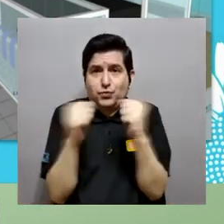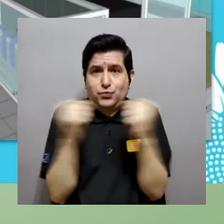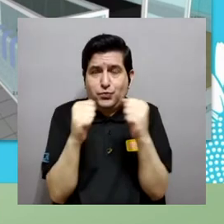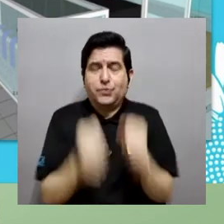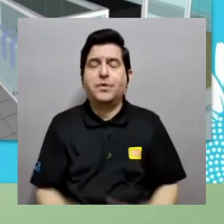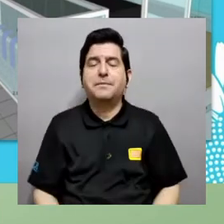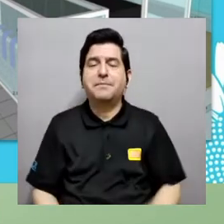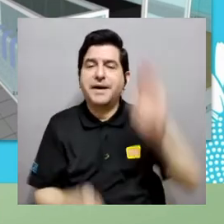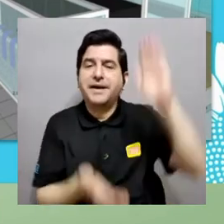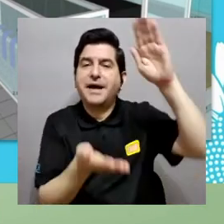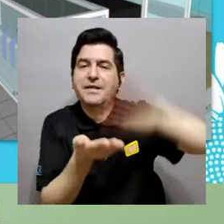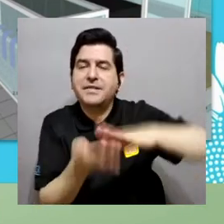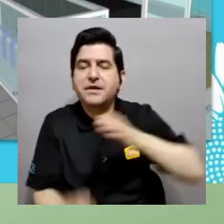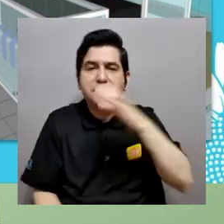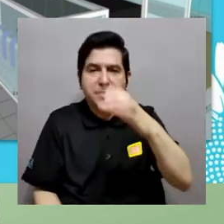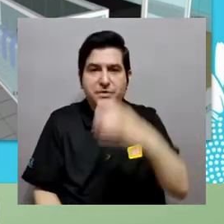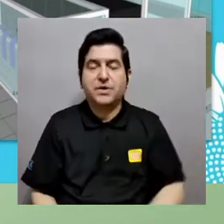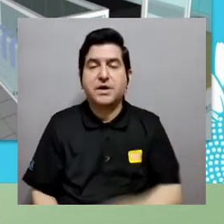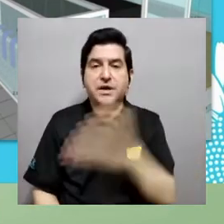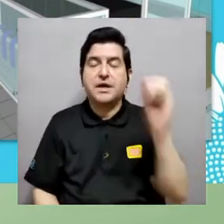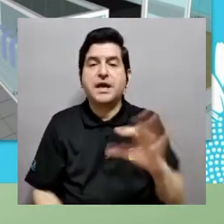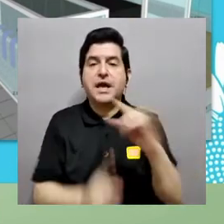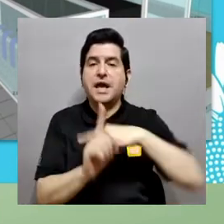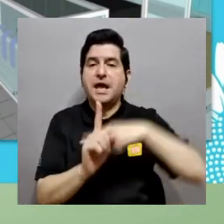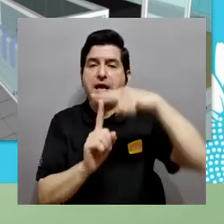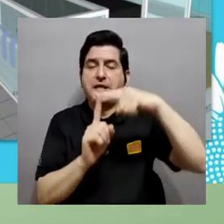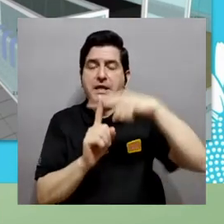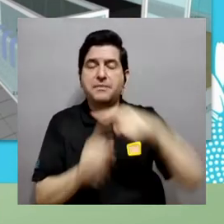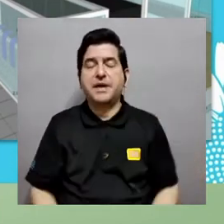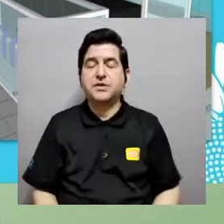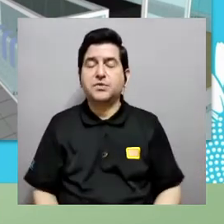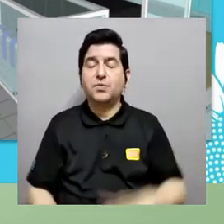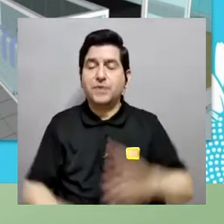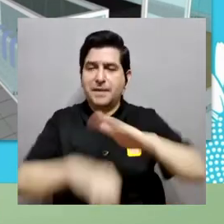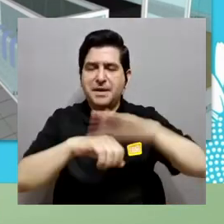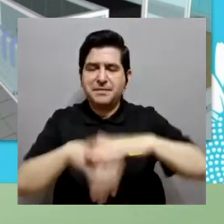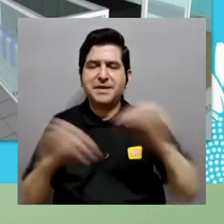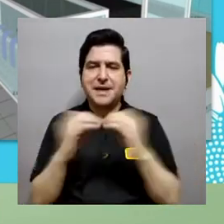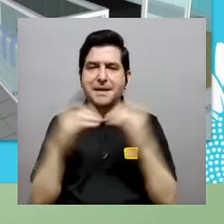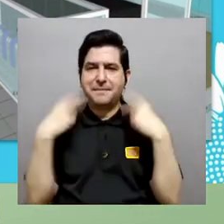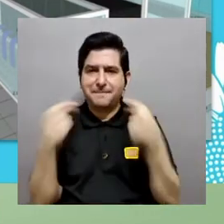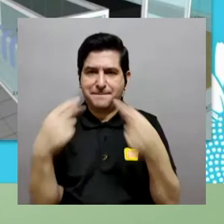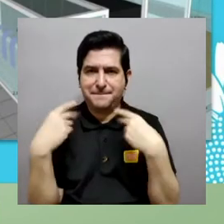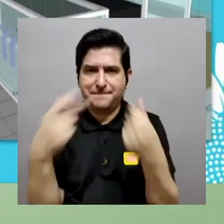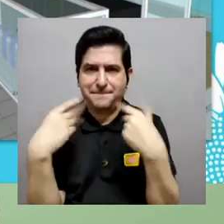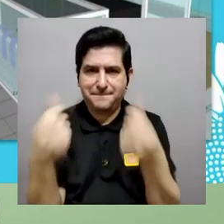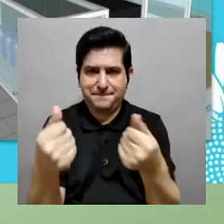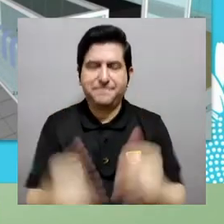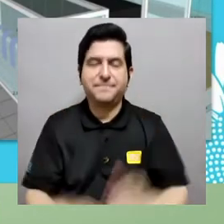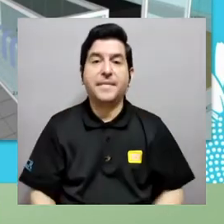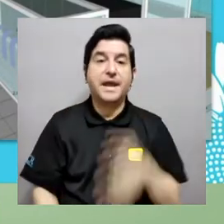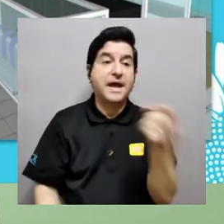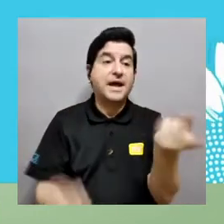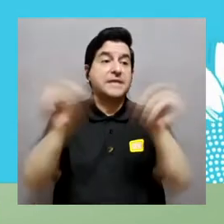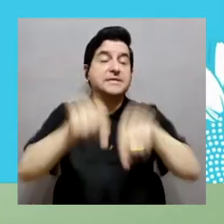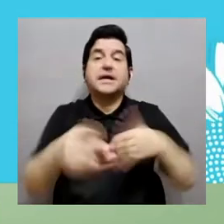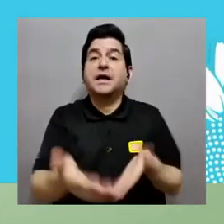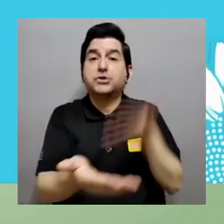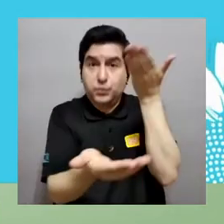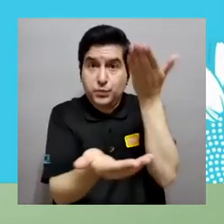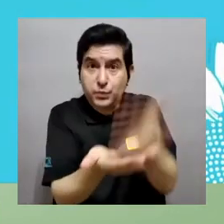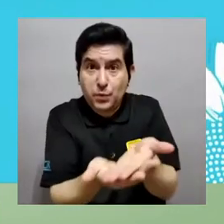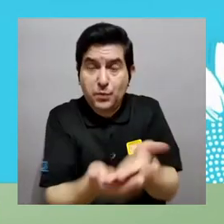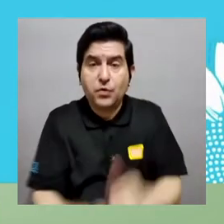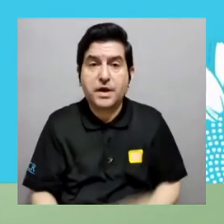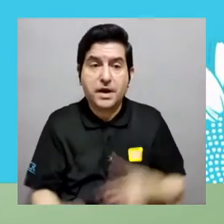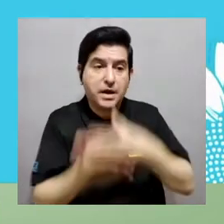un poco más eficiente bueno, la refrigeración y la extracción de calor y por lo tanto podemos correr a temperaturas más altas y a velocidad más altas.